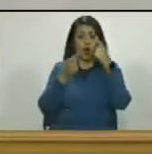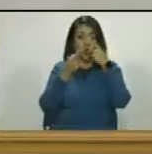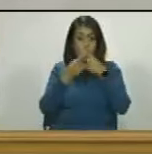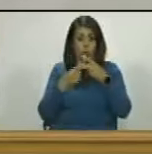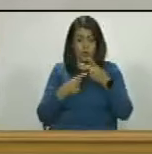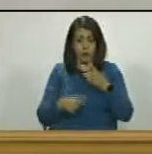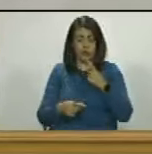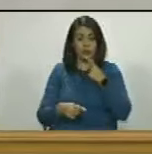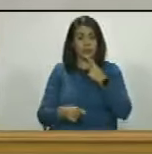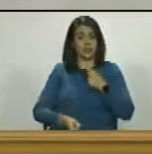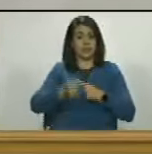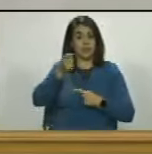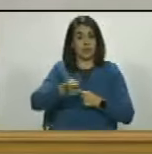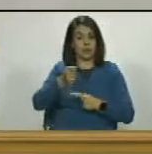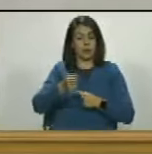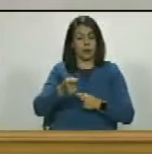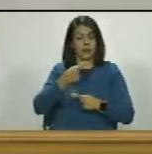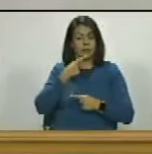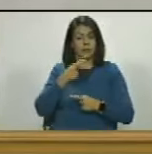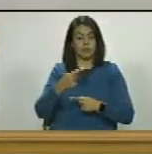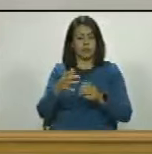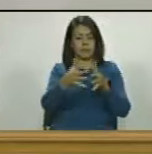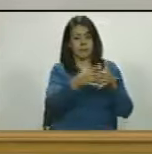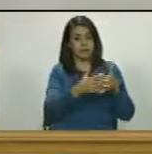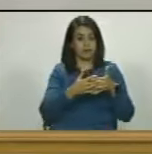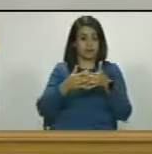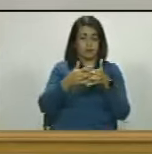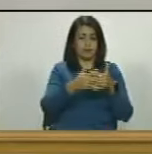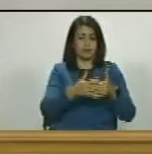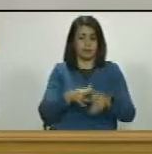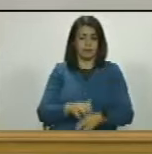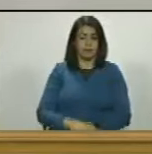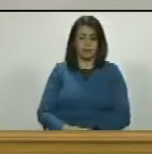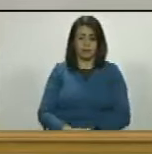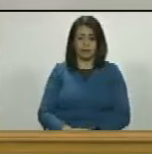las cosas que dice el tribunal de Delaware es que